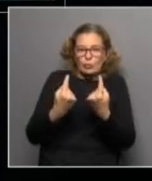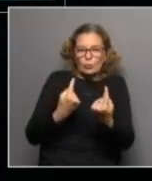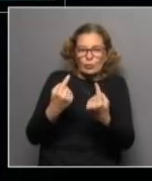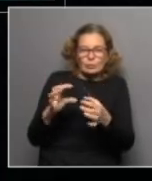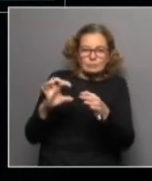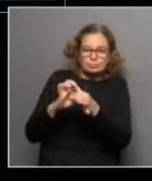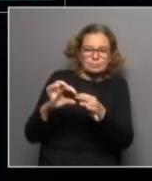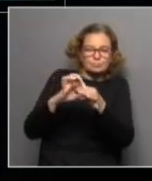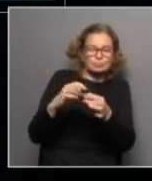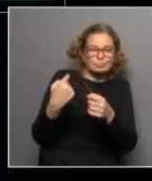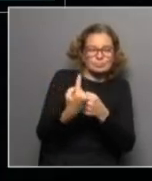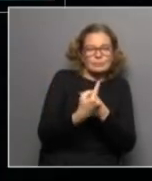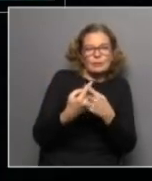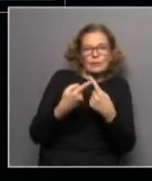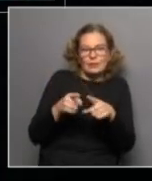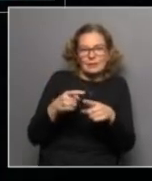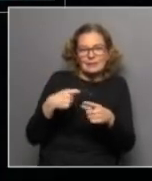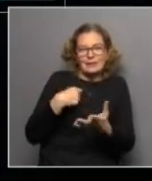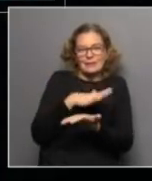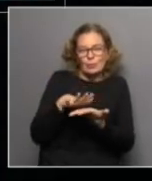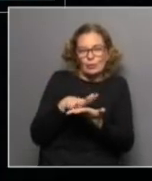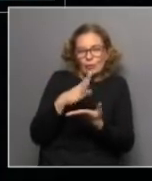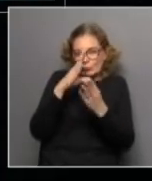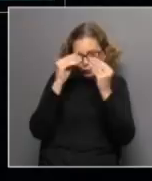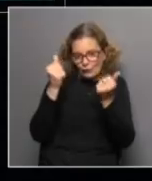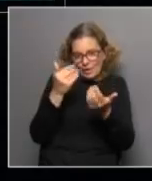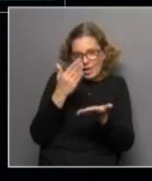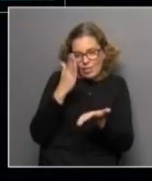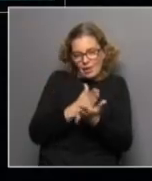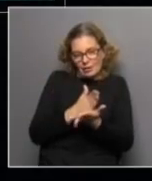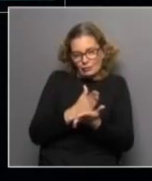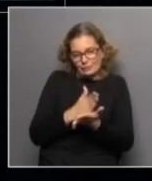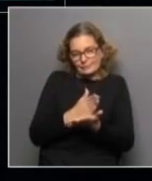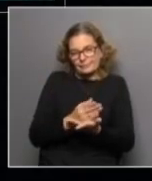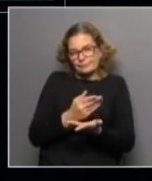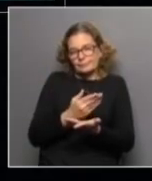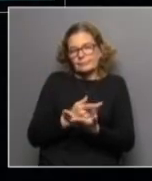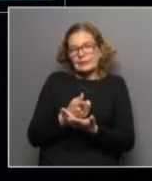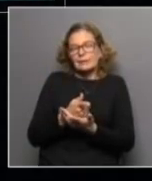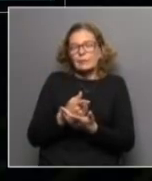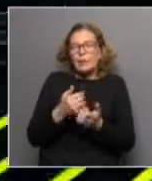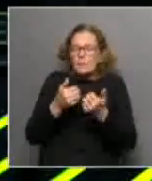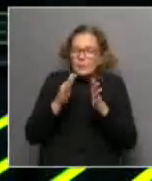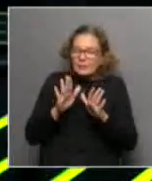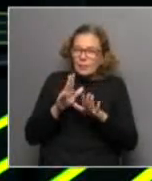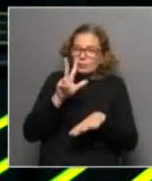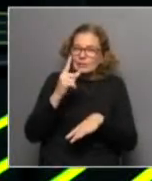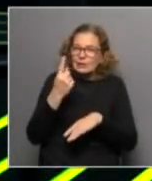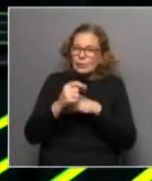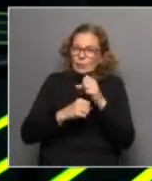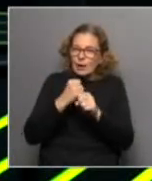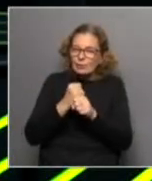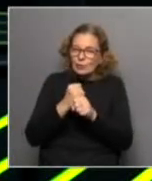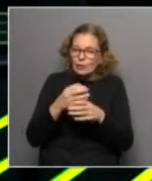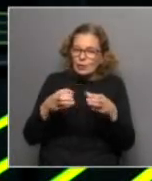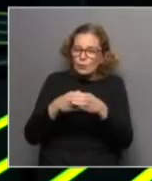cuando enfrentamos este tipo de situaciones de extrema vulneración de derechos Diego recién en el arranque de NIS decía que hace bueno 31 años que estaba